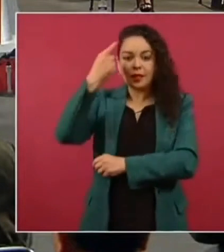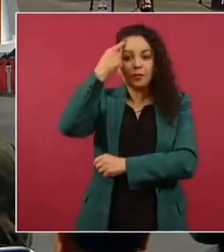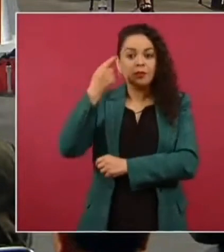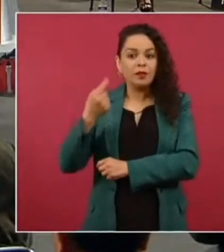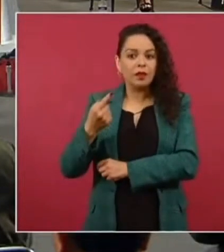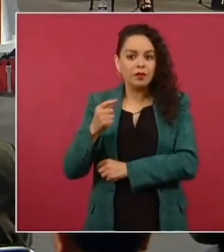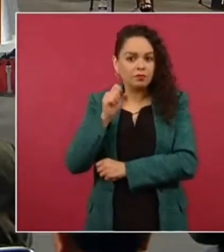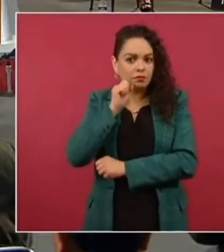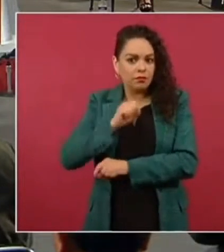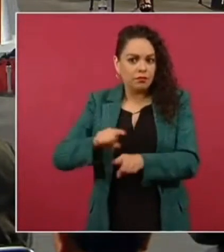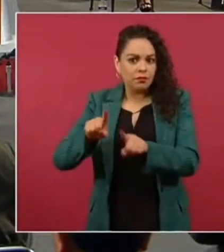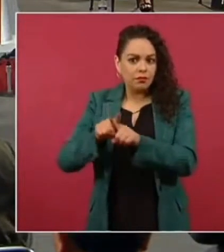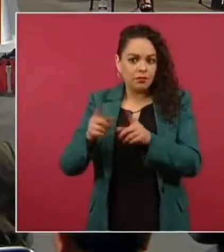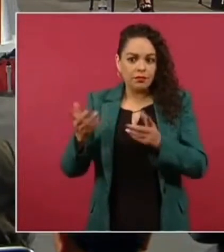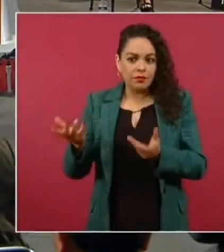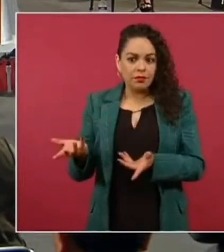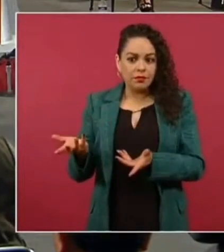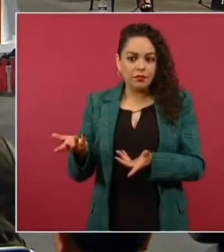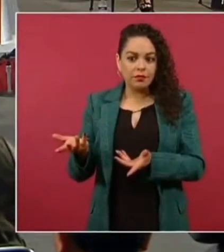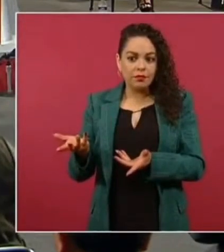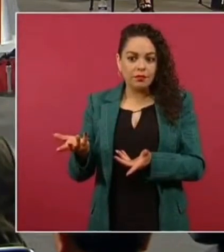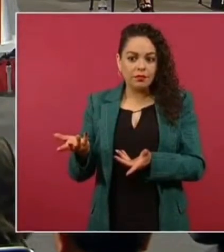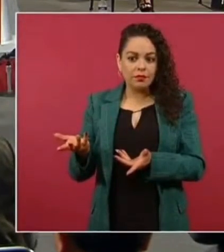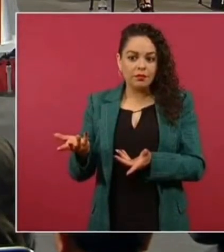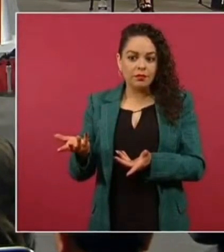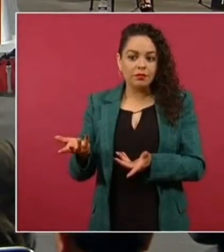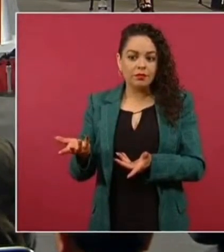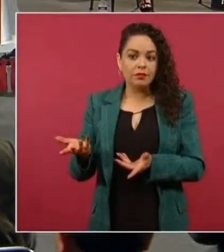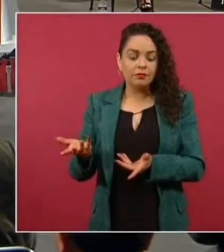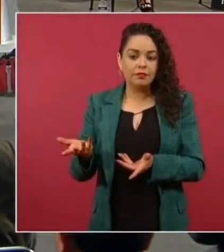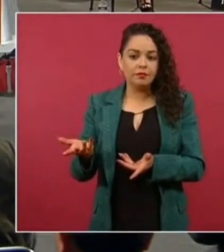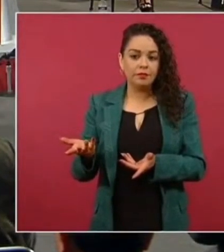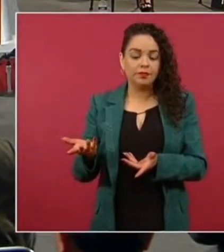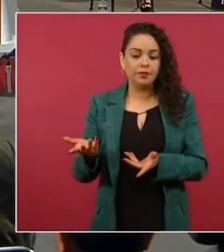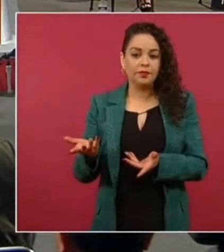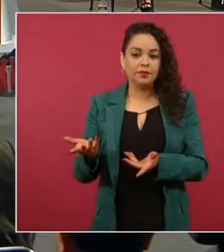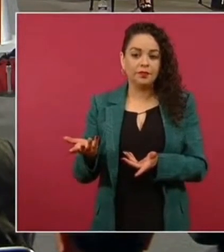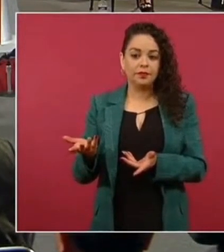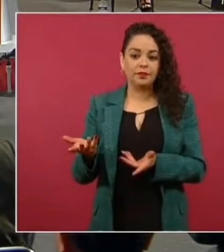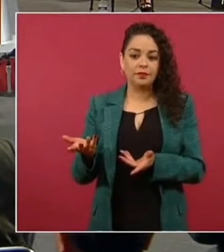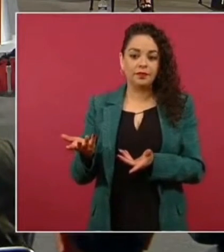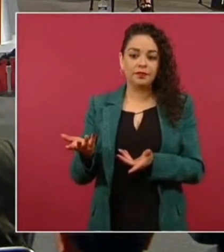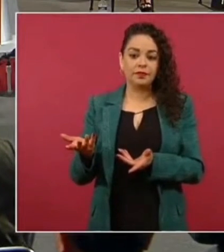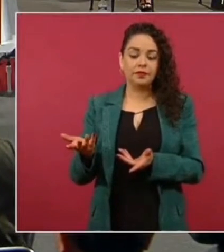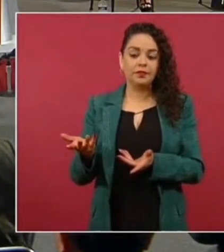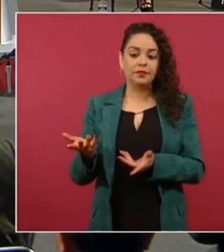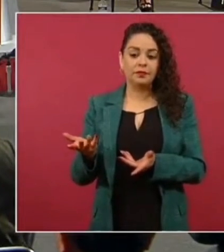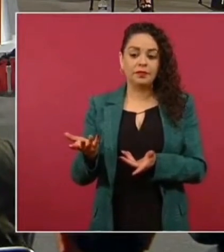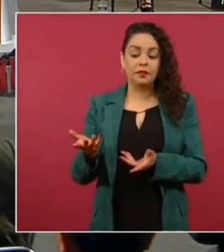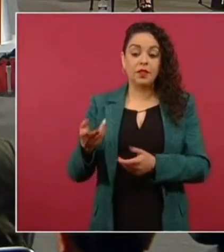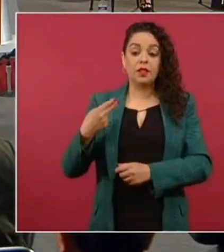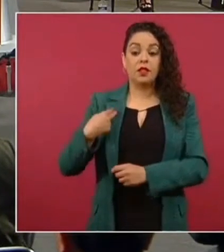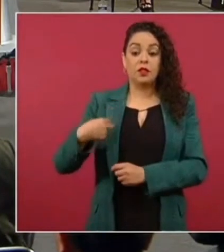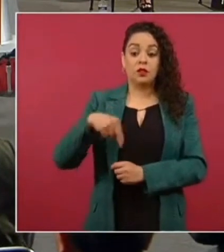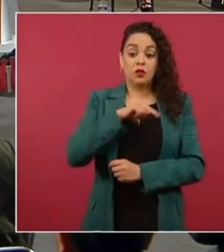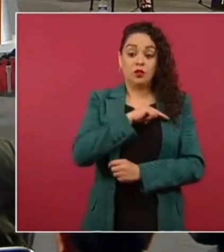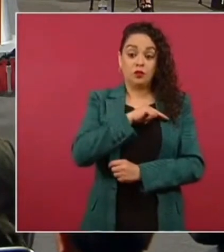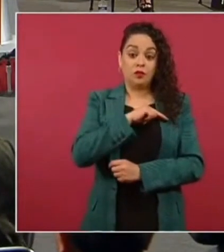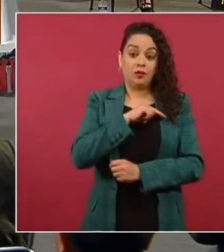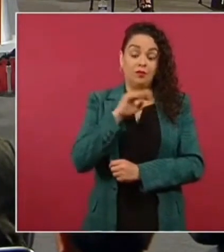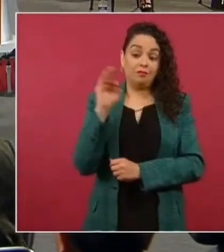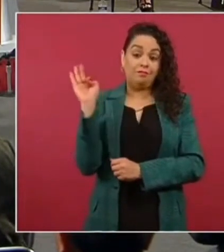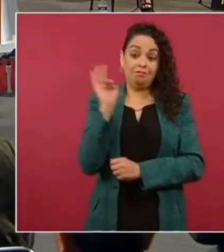Al mediano plazo, ya cuando nosotros no estemos en este mundo,